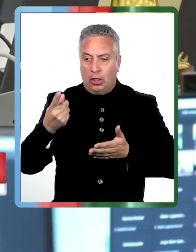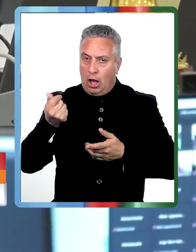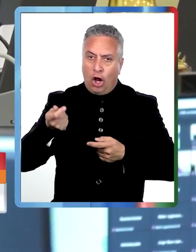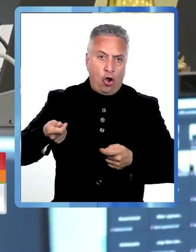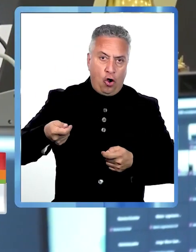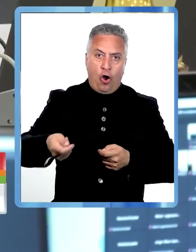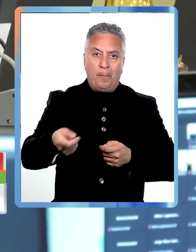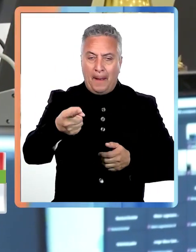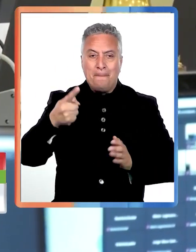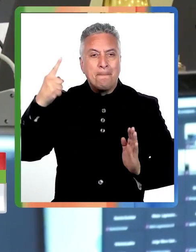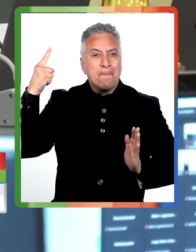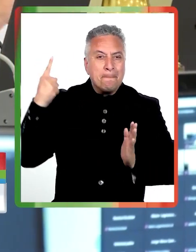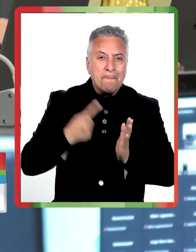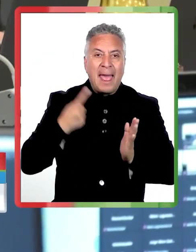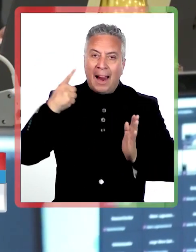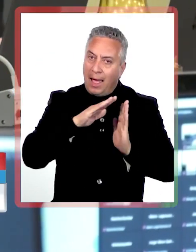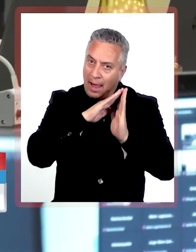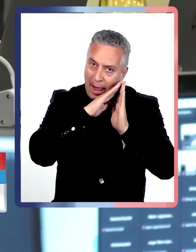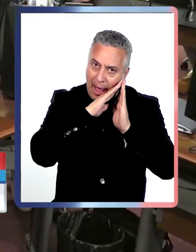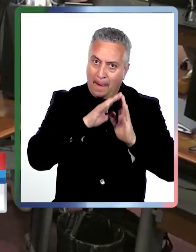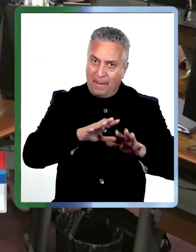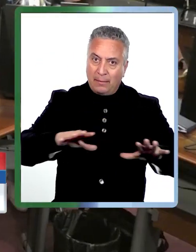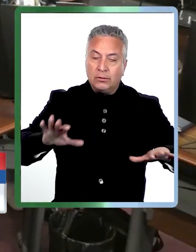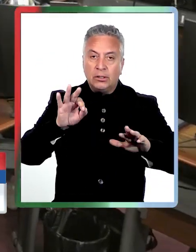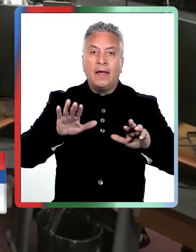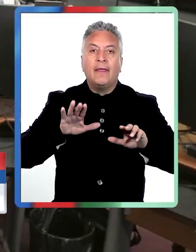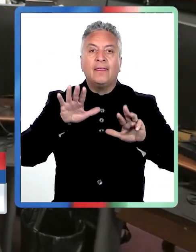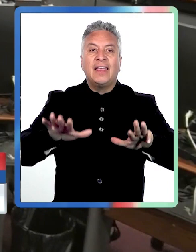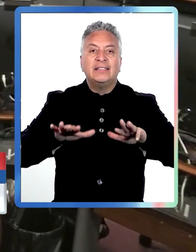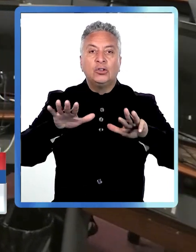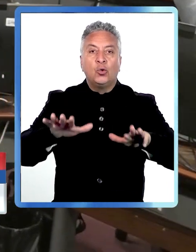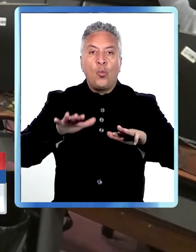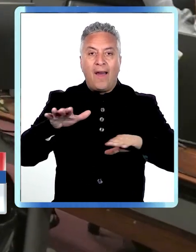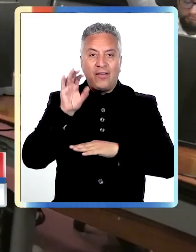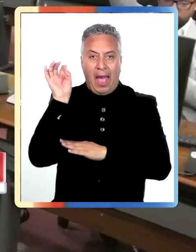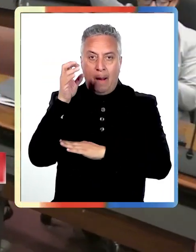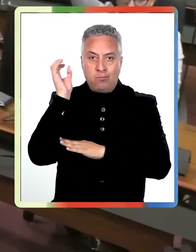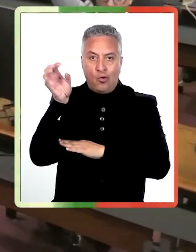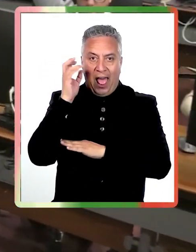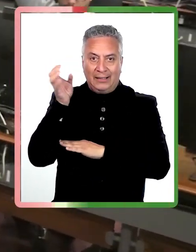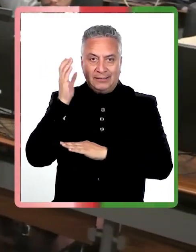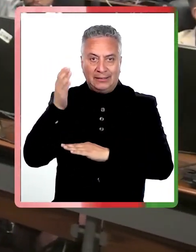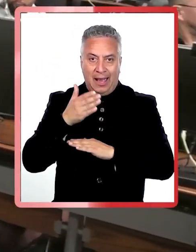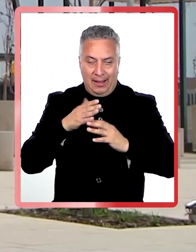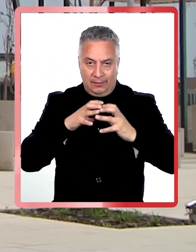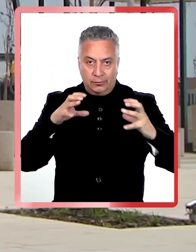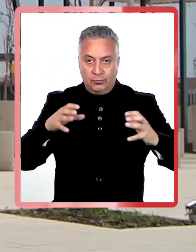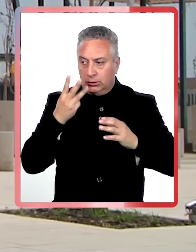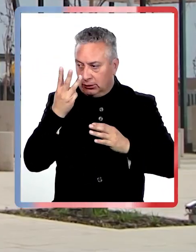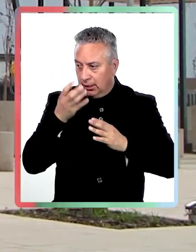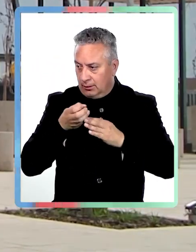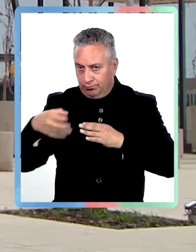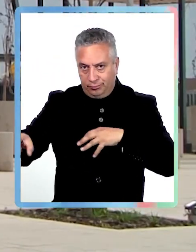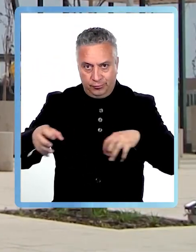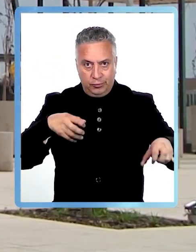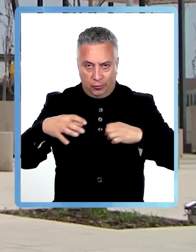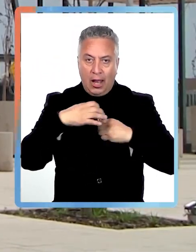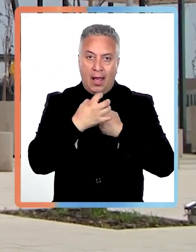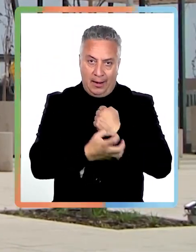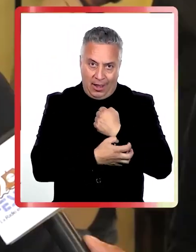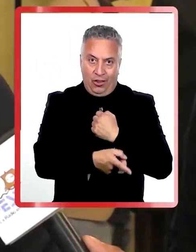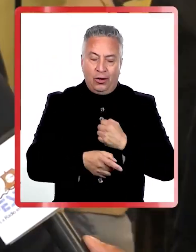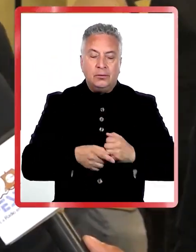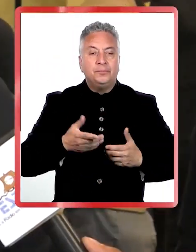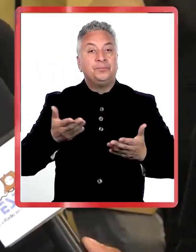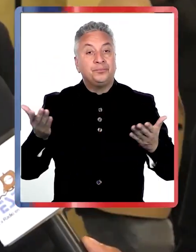adquisición de 1.000 catres clínicos y 19 ambulancias, lo que serán distribuidos en los tres servicios de salud que componen la región. Acortar